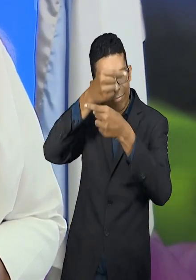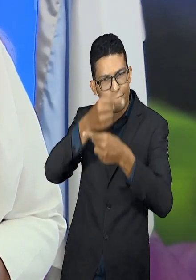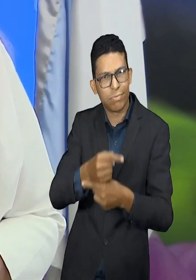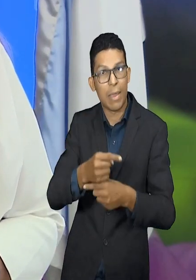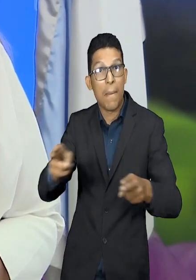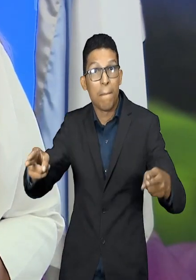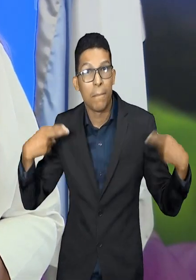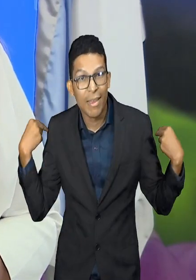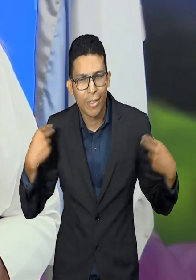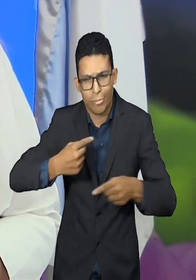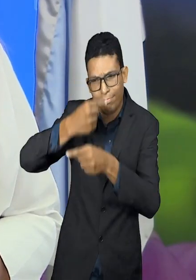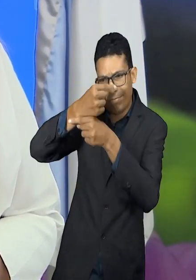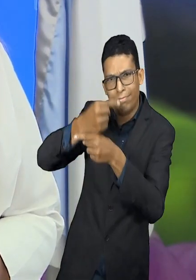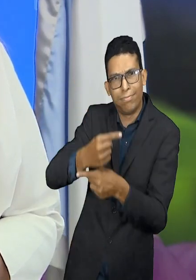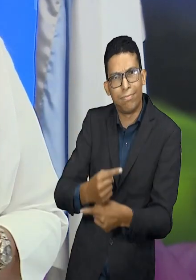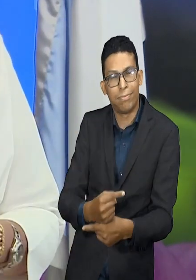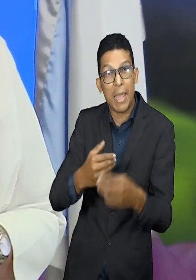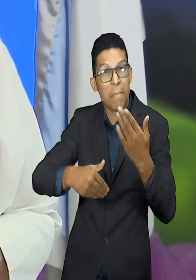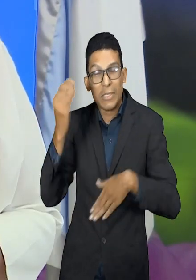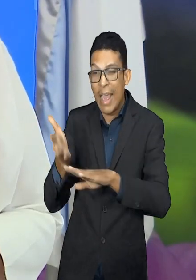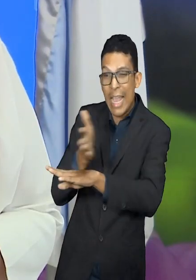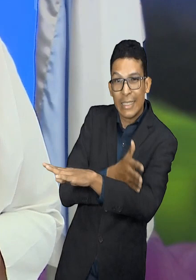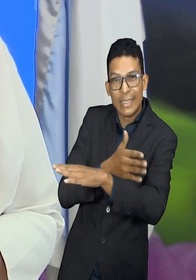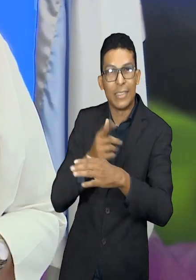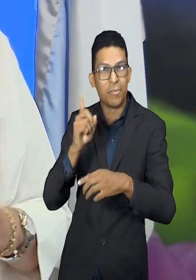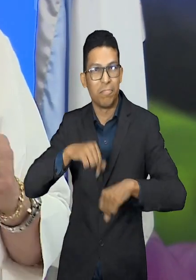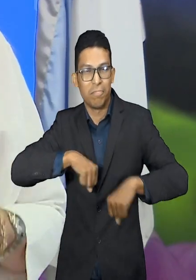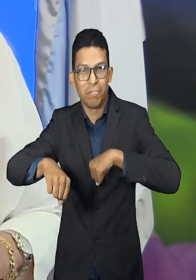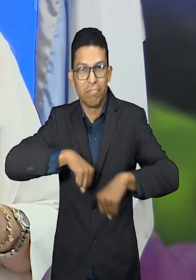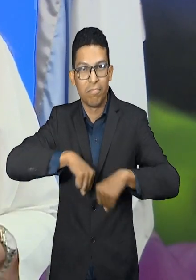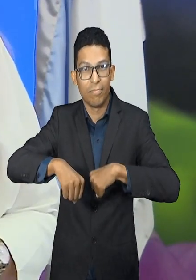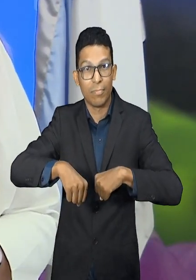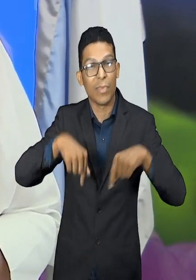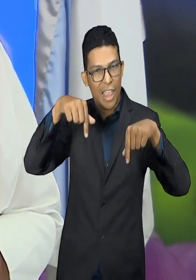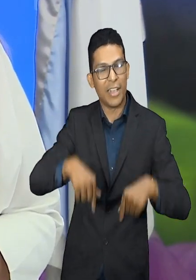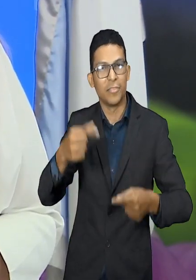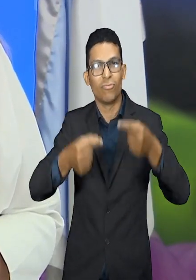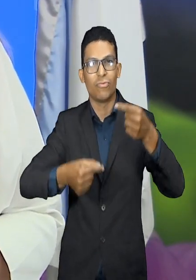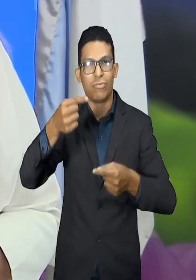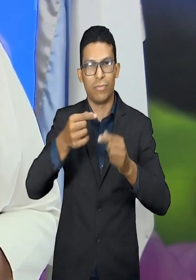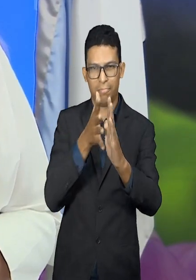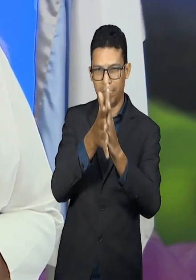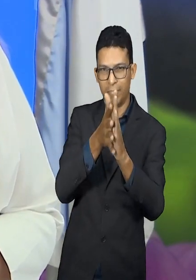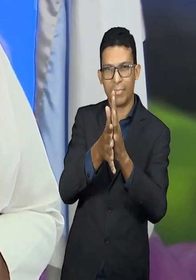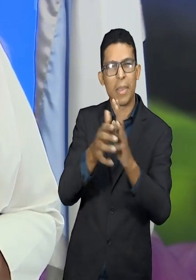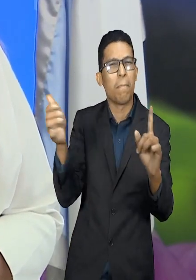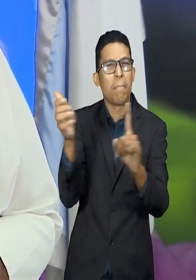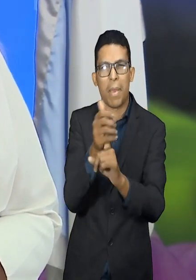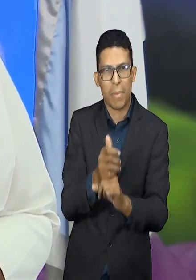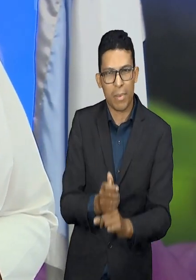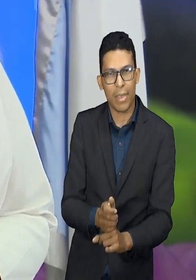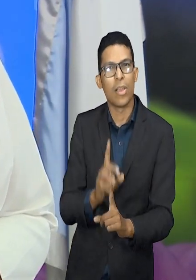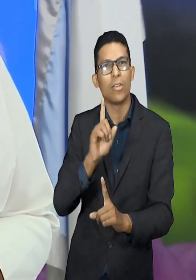cumplir las metas que nos planteamos al inicio de nuestro gobierno y en esta rendición de cuentas conocerán los